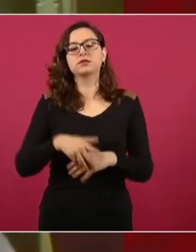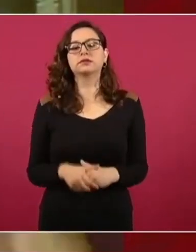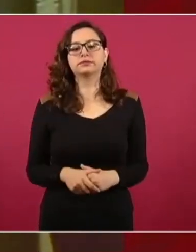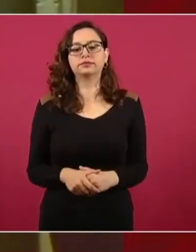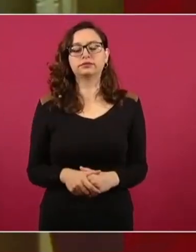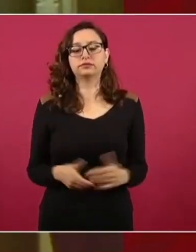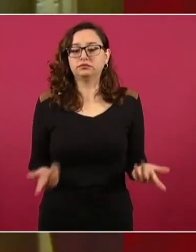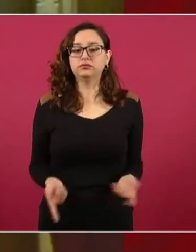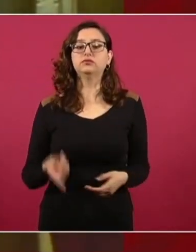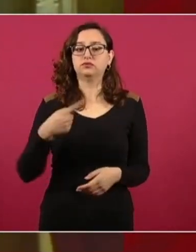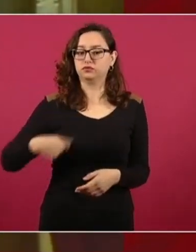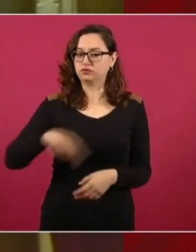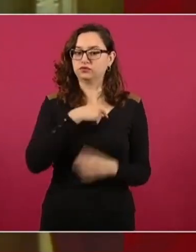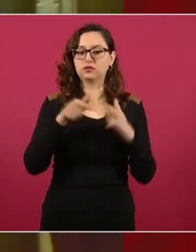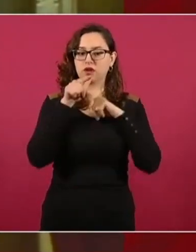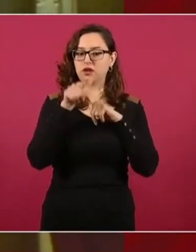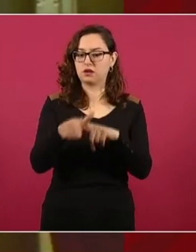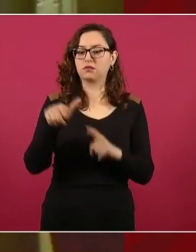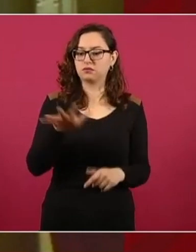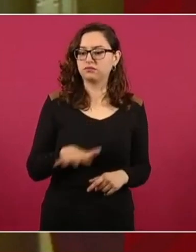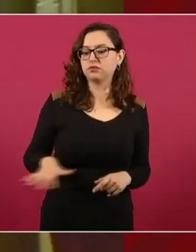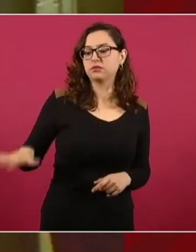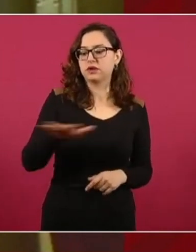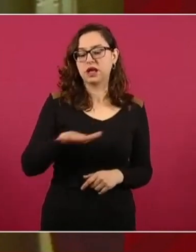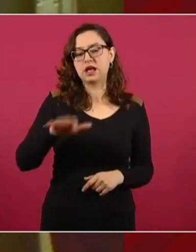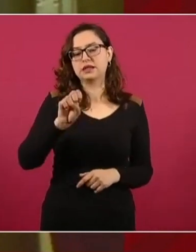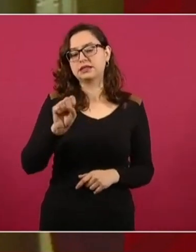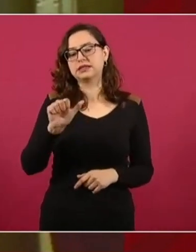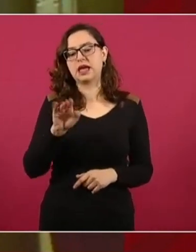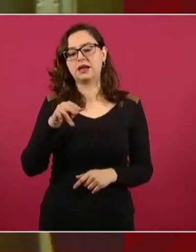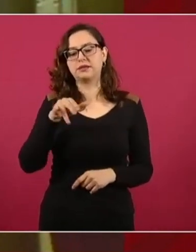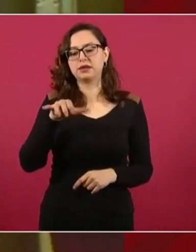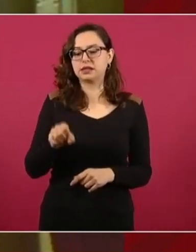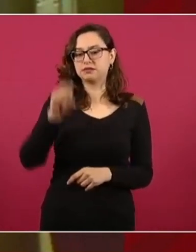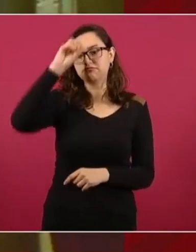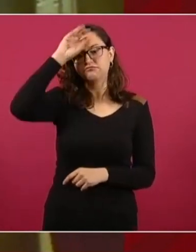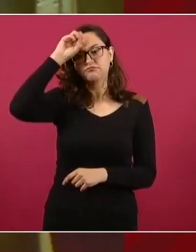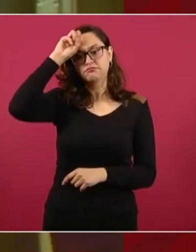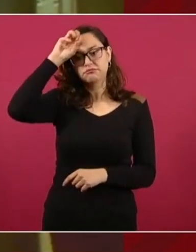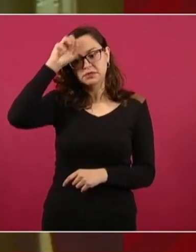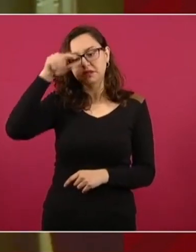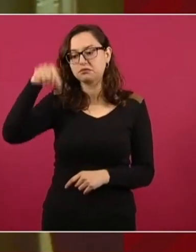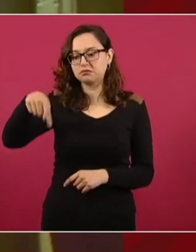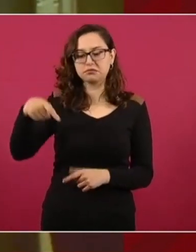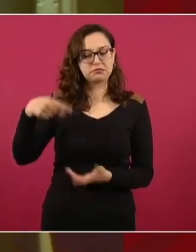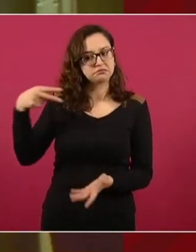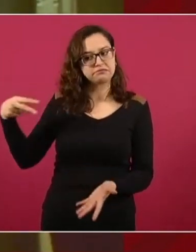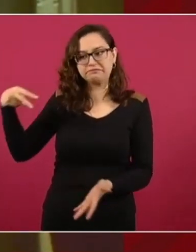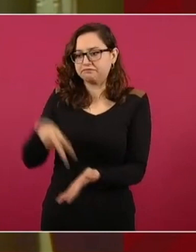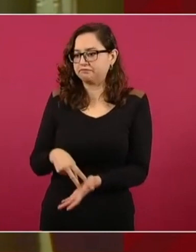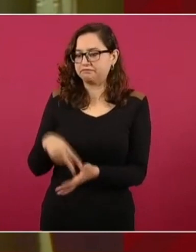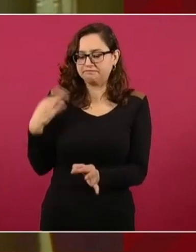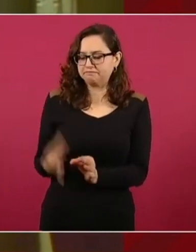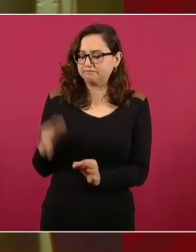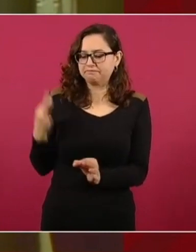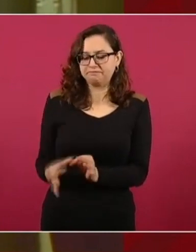la mina de Pinavete, en Sabinas, Coahuila. Seguimos trabajando, señor, de